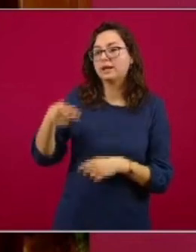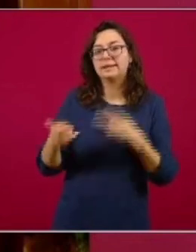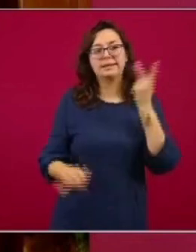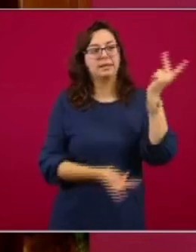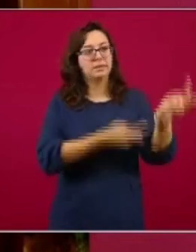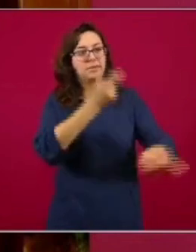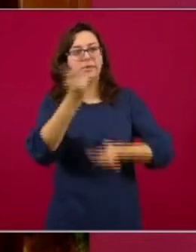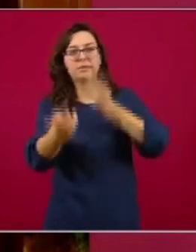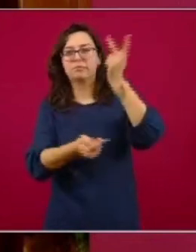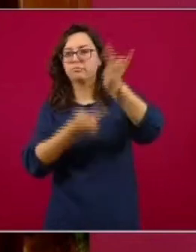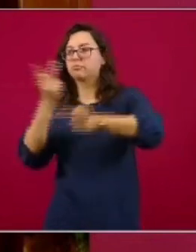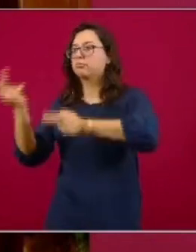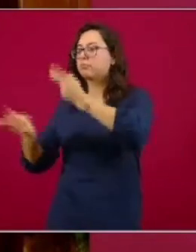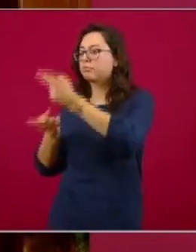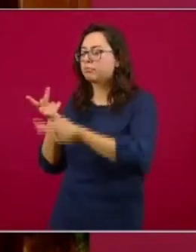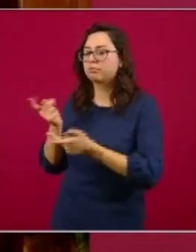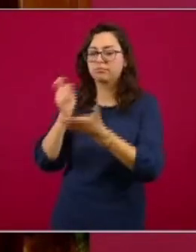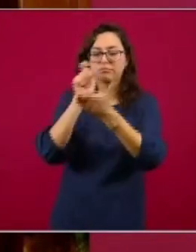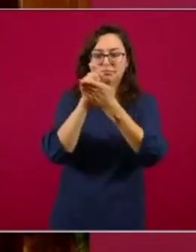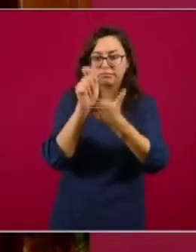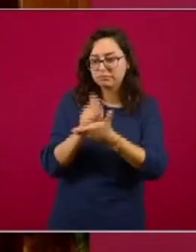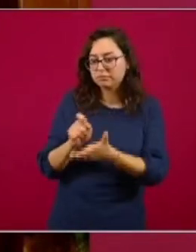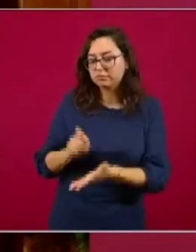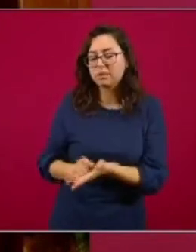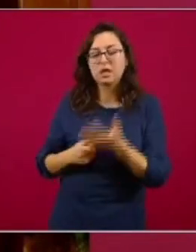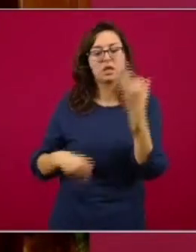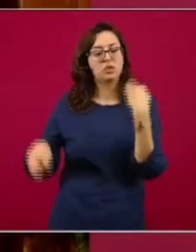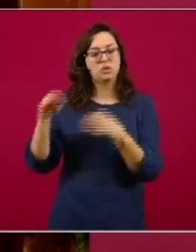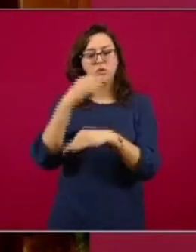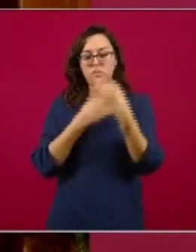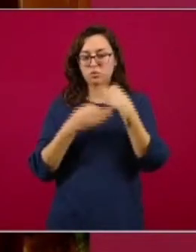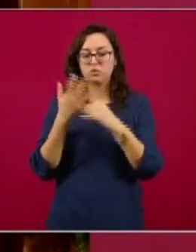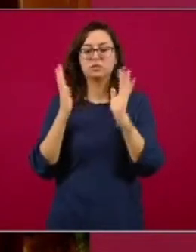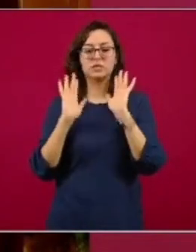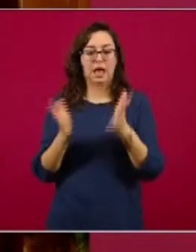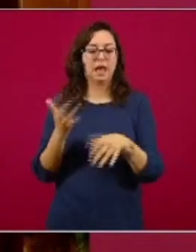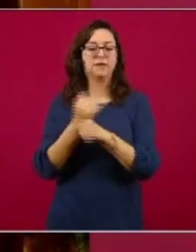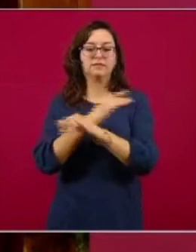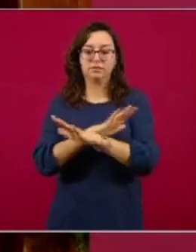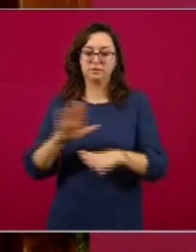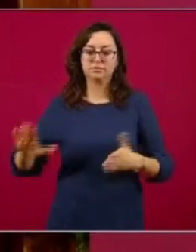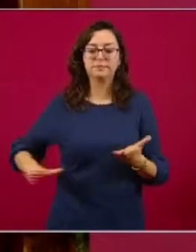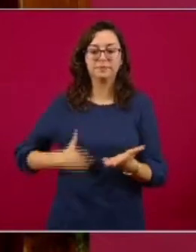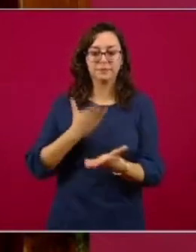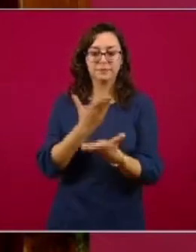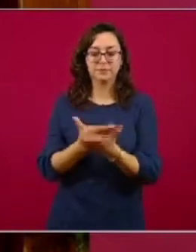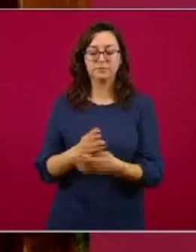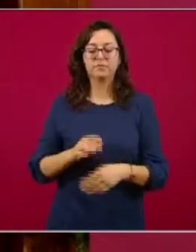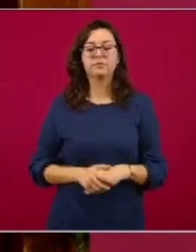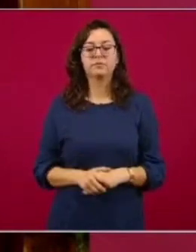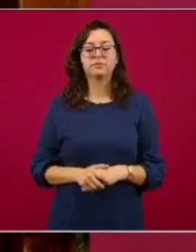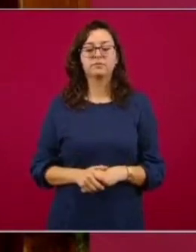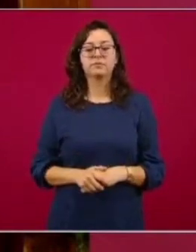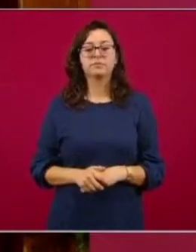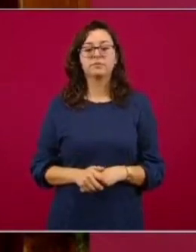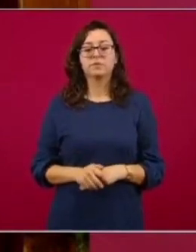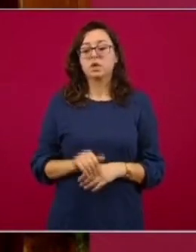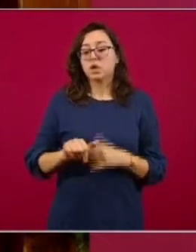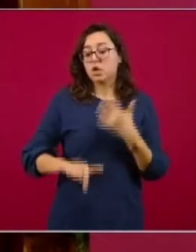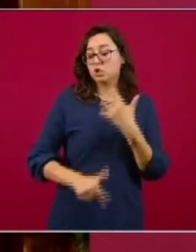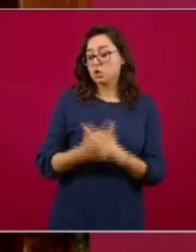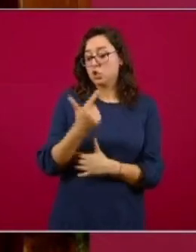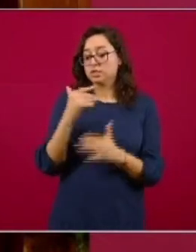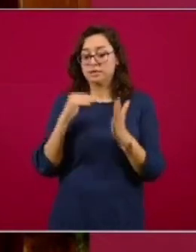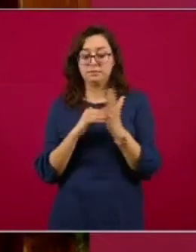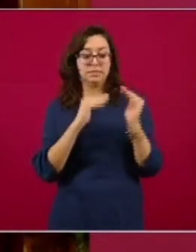todo el personal que hizo posible que tuviéramos estos datos. Entonces, nosotros visitamos 12.000 viviendas seleccionadas,